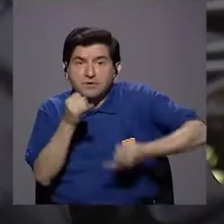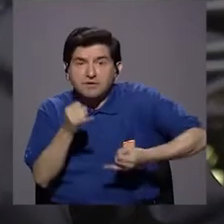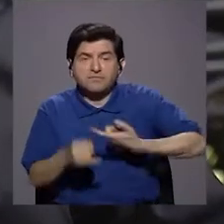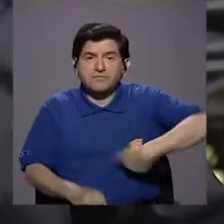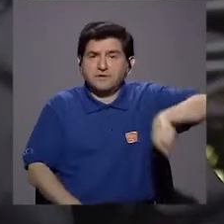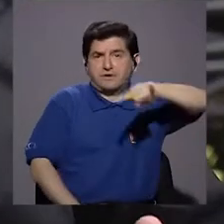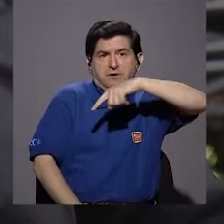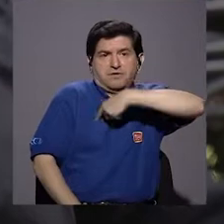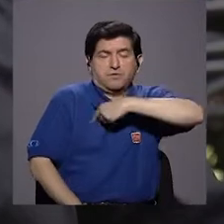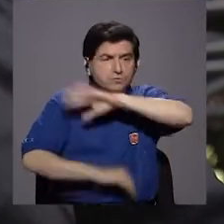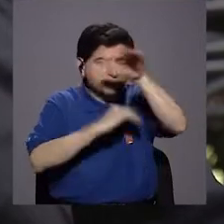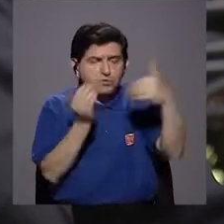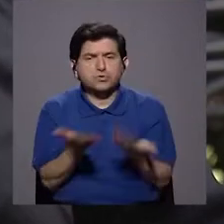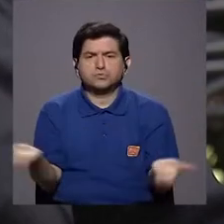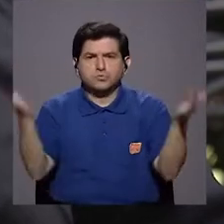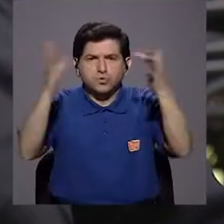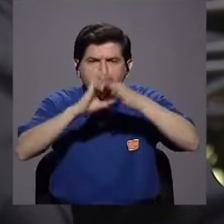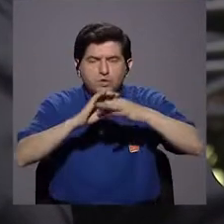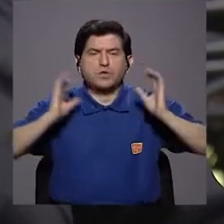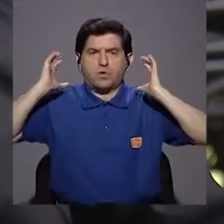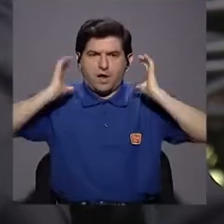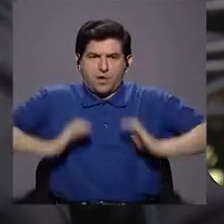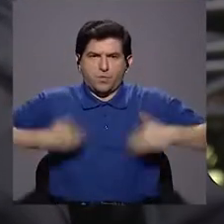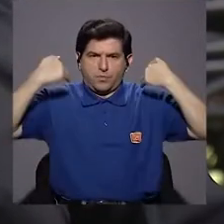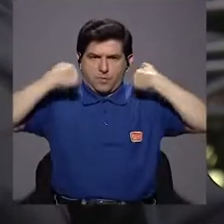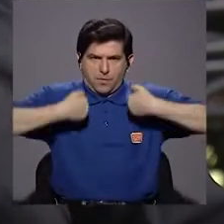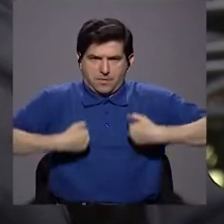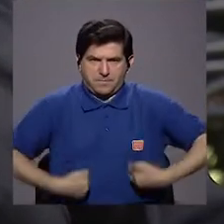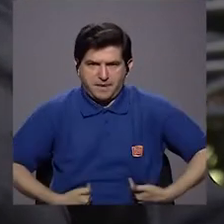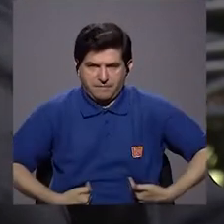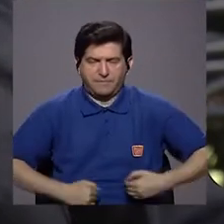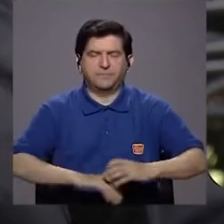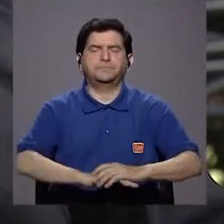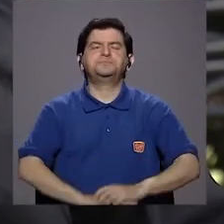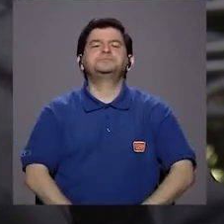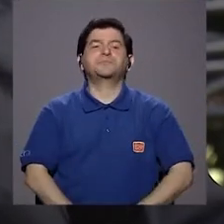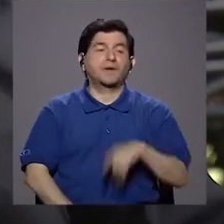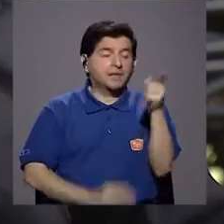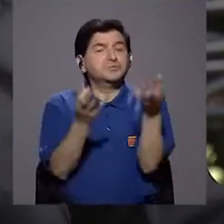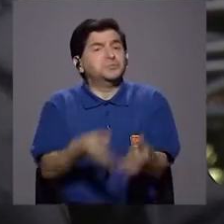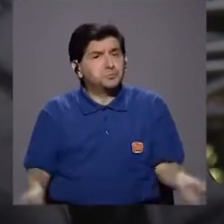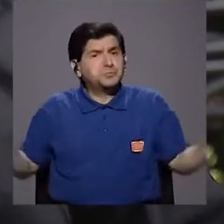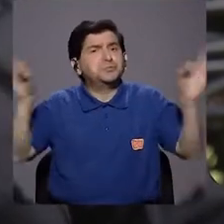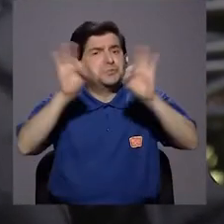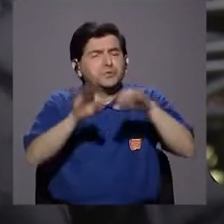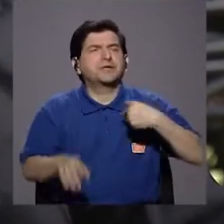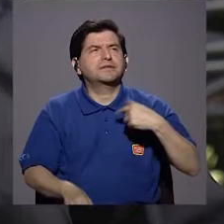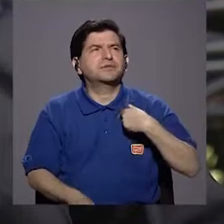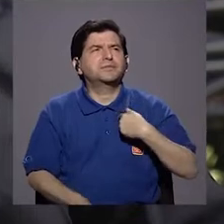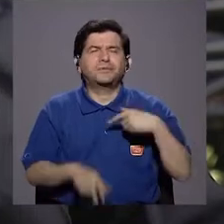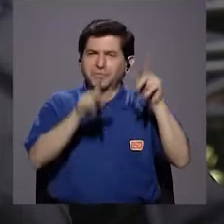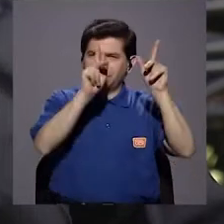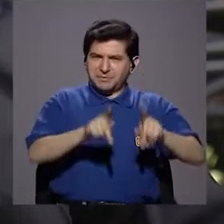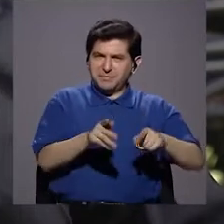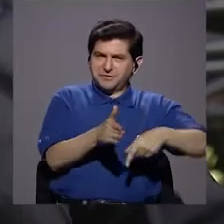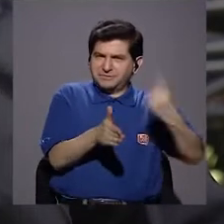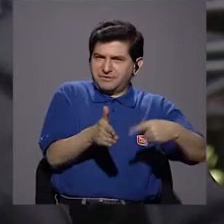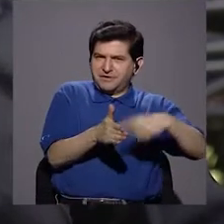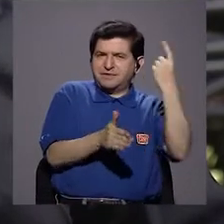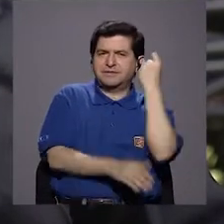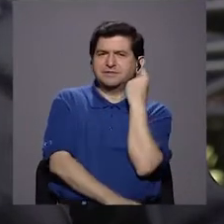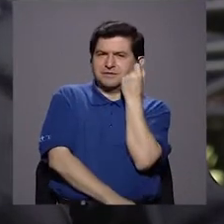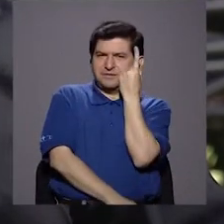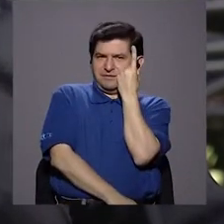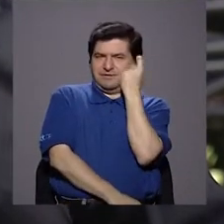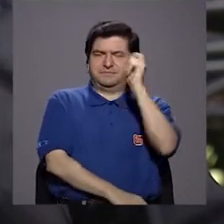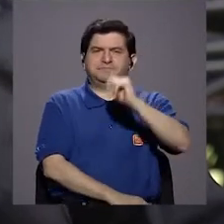estamos en... todo eso está pegado a un cuerpo humano, ¿verdad? Y eso es importante que uno como paciente a veces lo